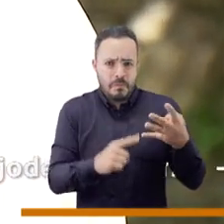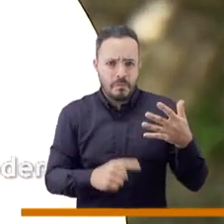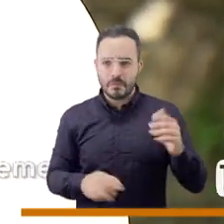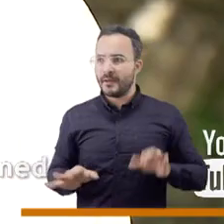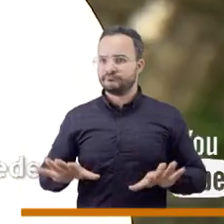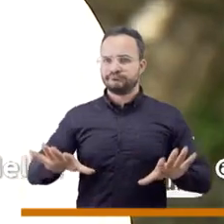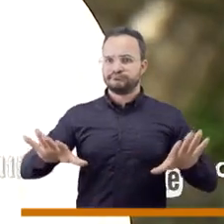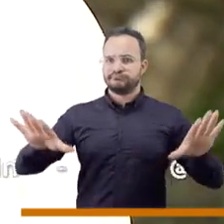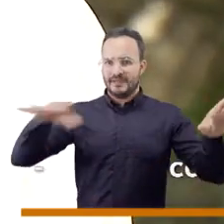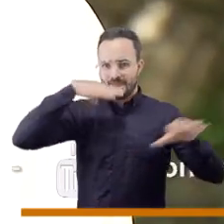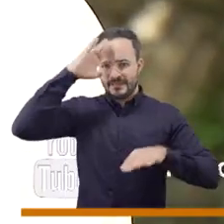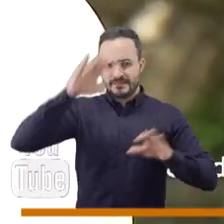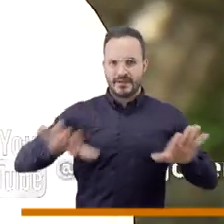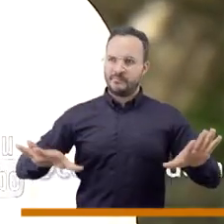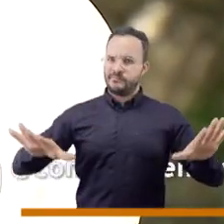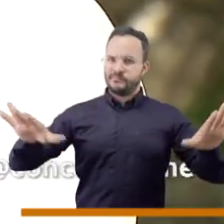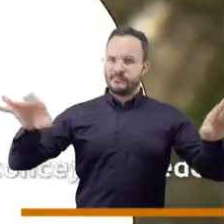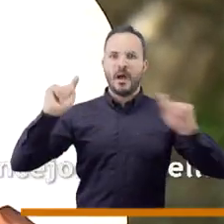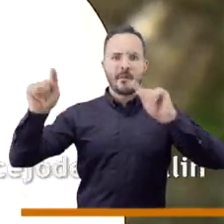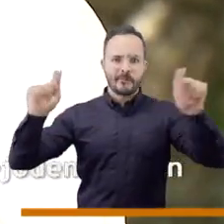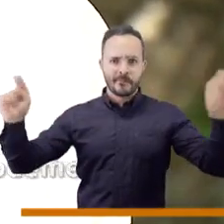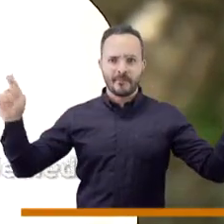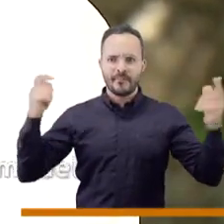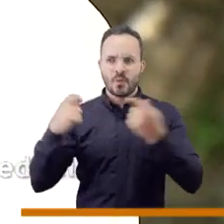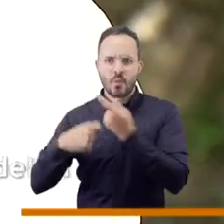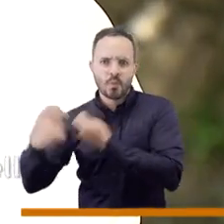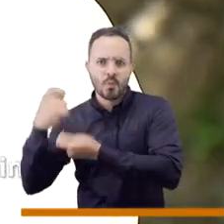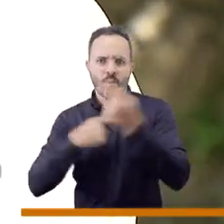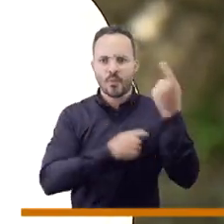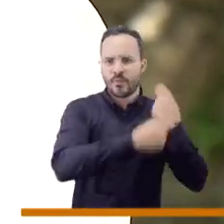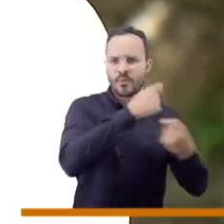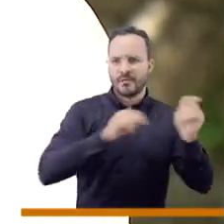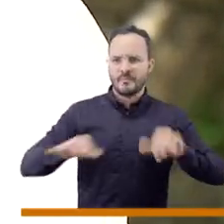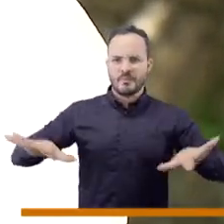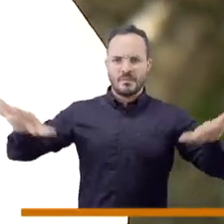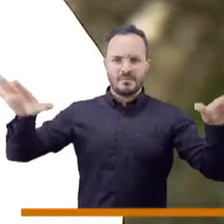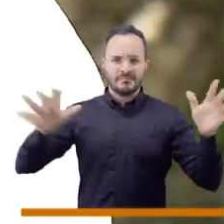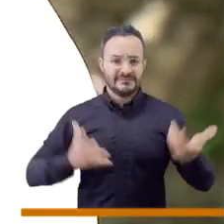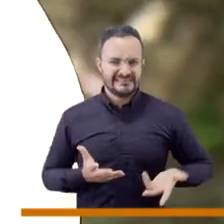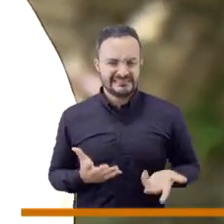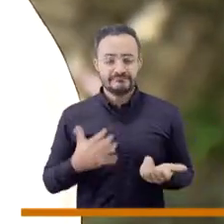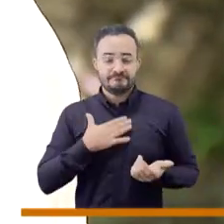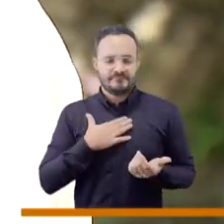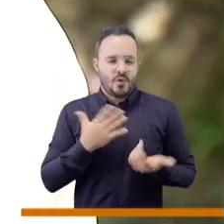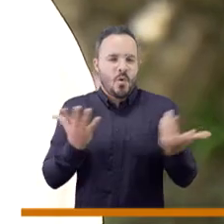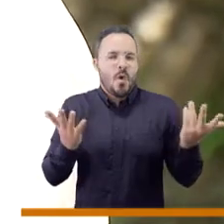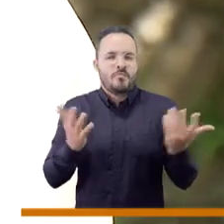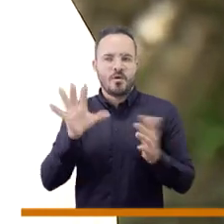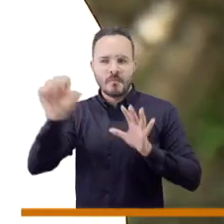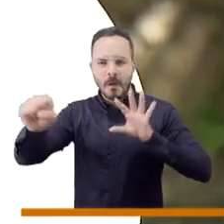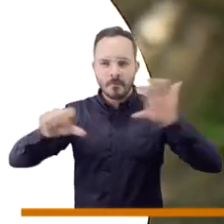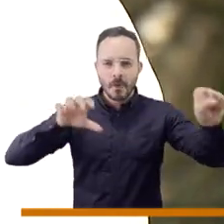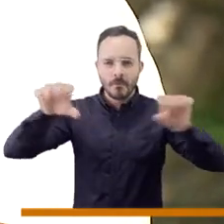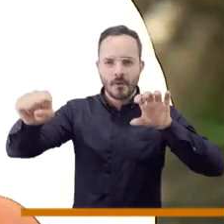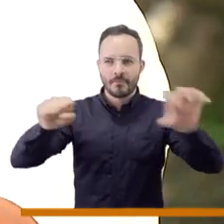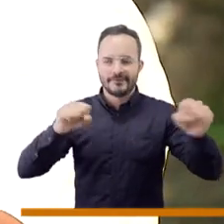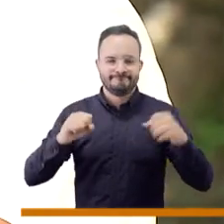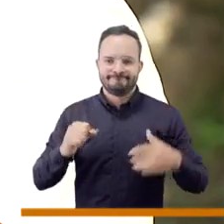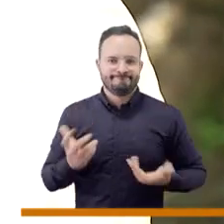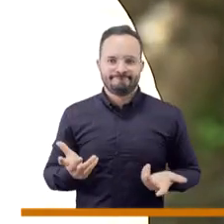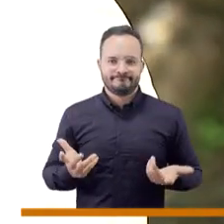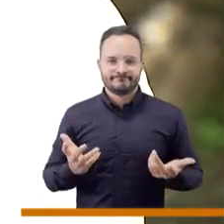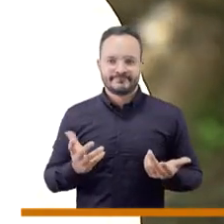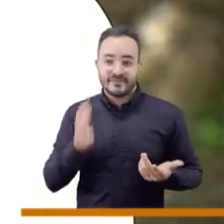del TUS y con los niños de 11 años, pero ya en las periferias, que esto digo yo pues que nosotros no podemos filtrarnos solamente lo que estamos